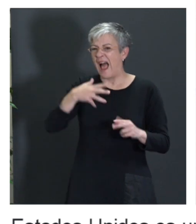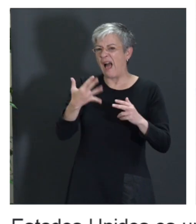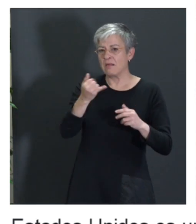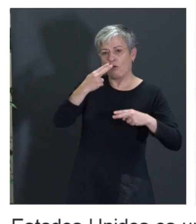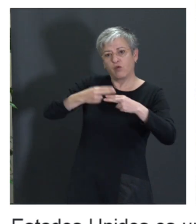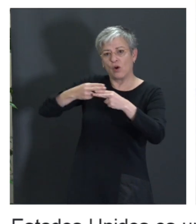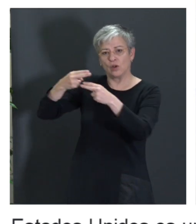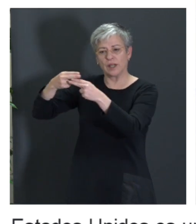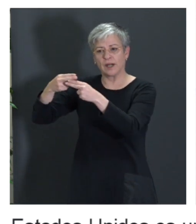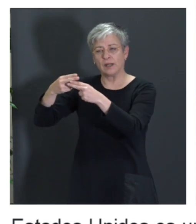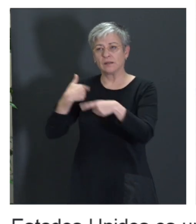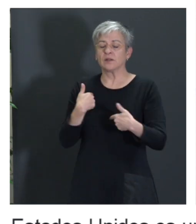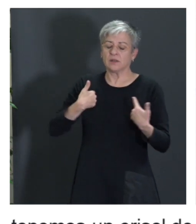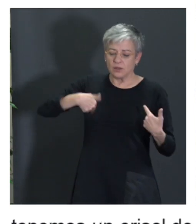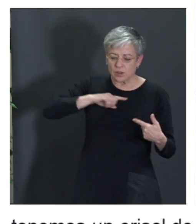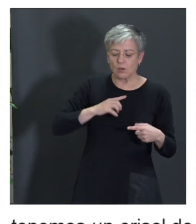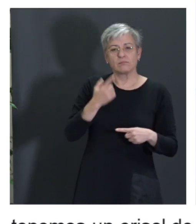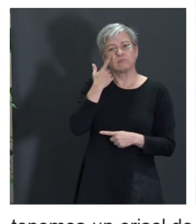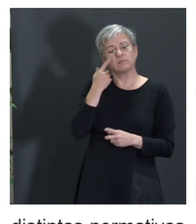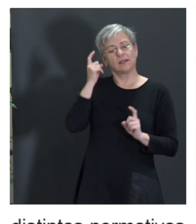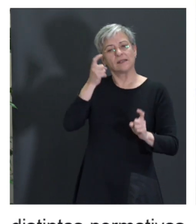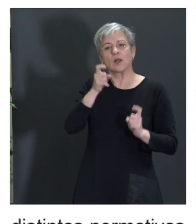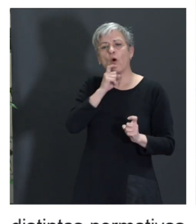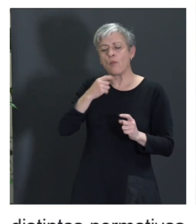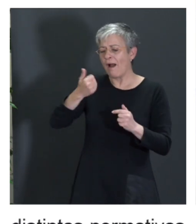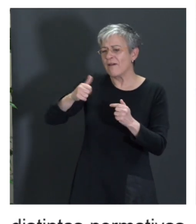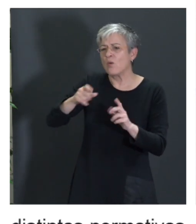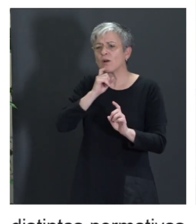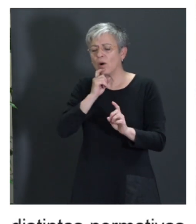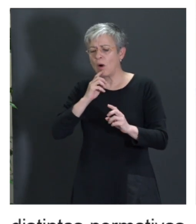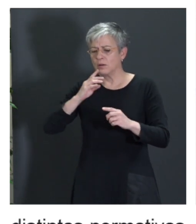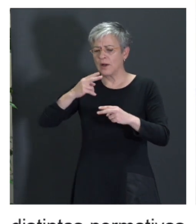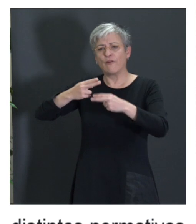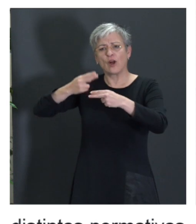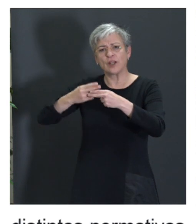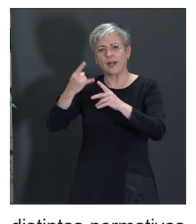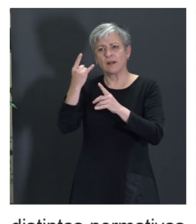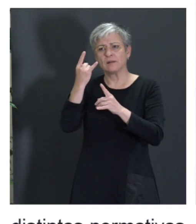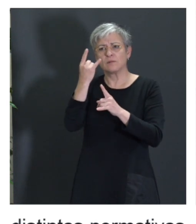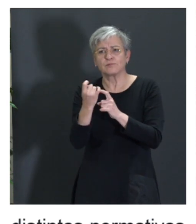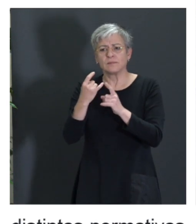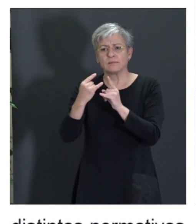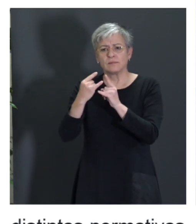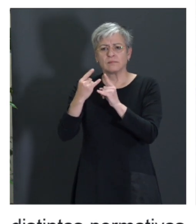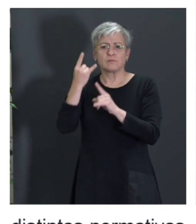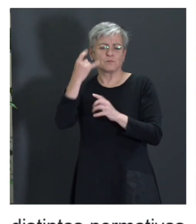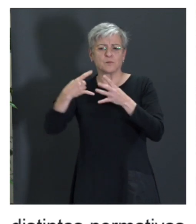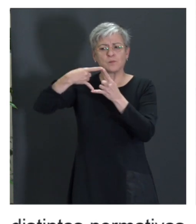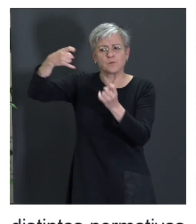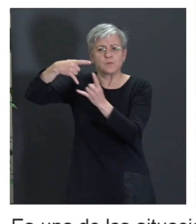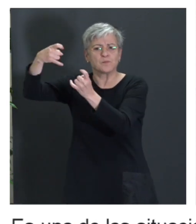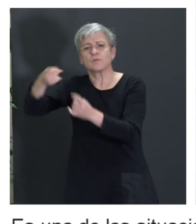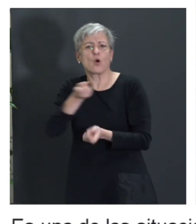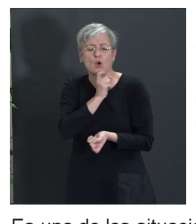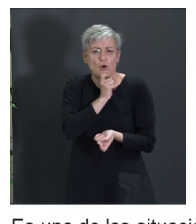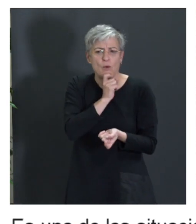tratamos de evaluar también cómo puede afectar a las comunicaciones con las personas con algún tipo de discapacidad.